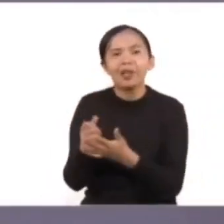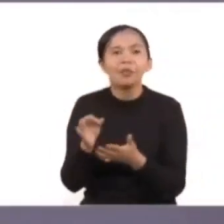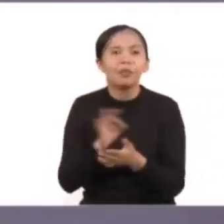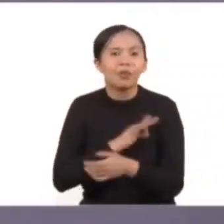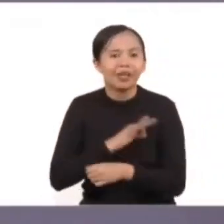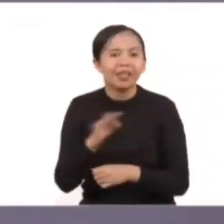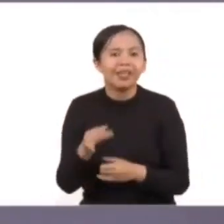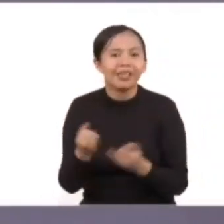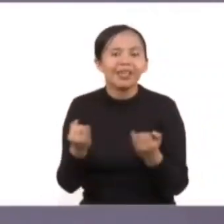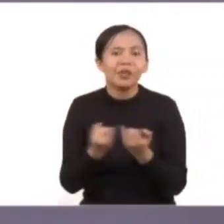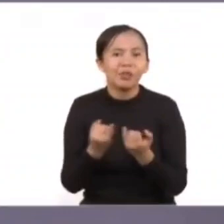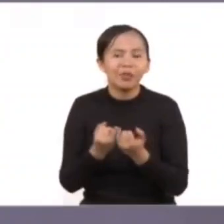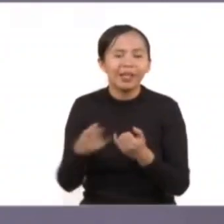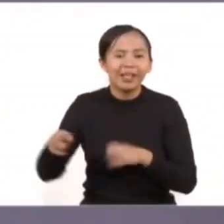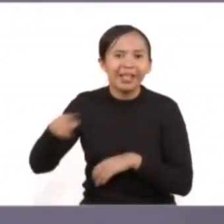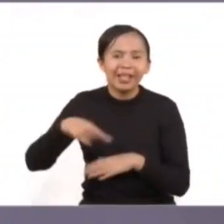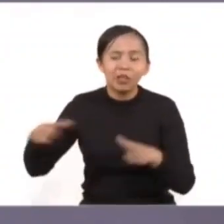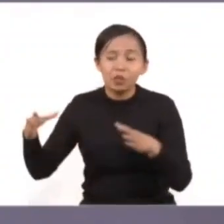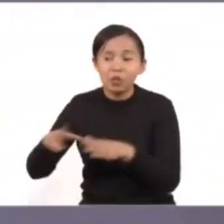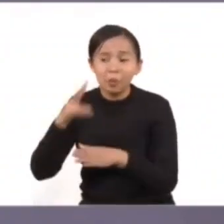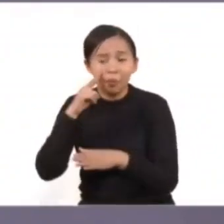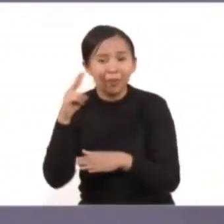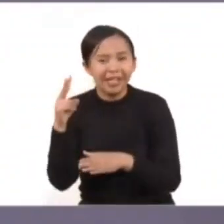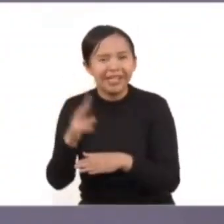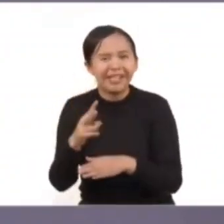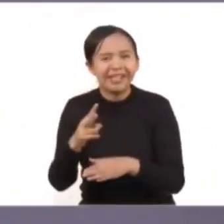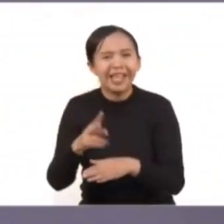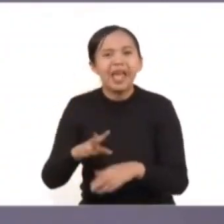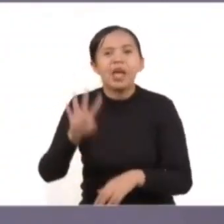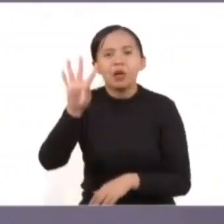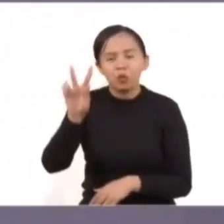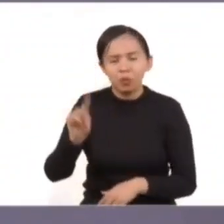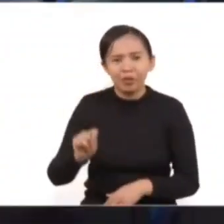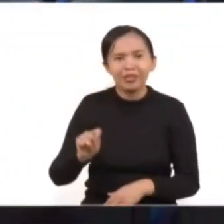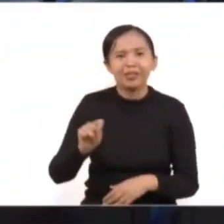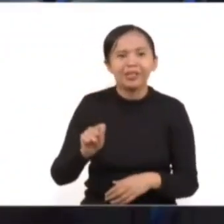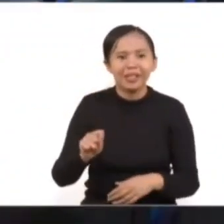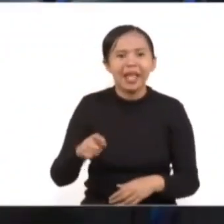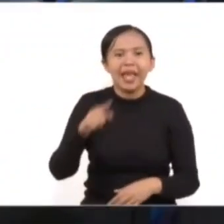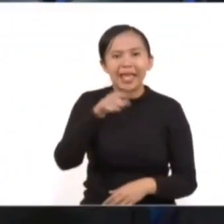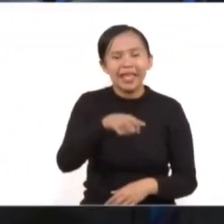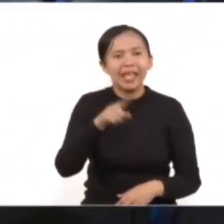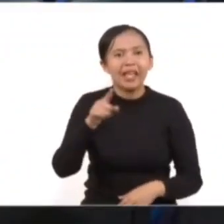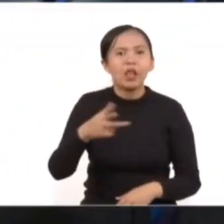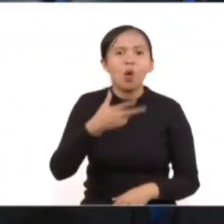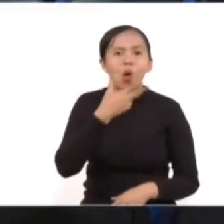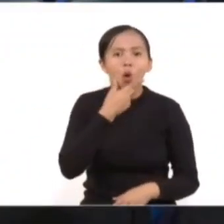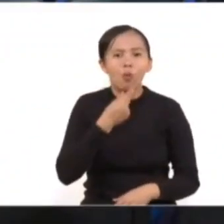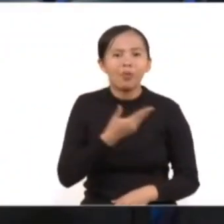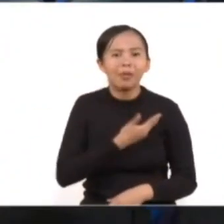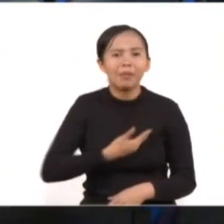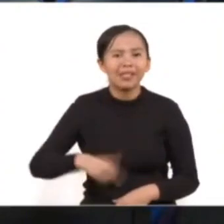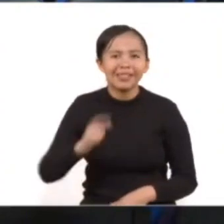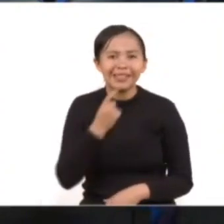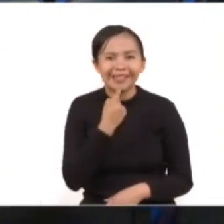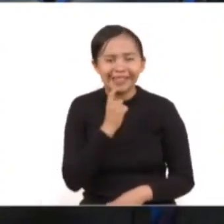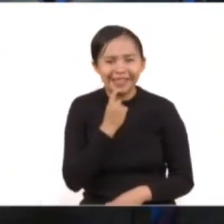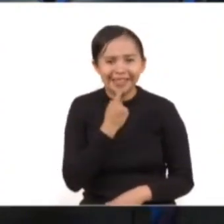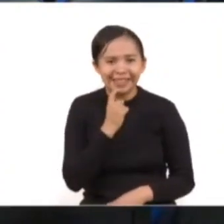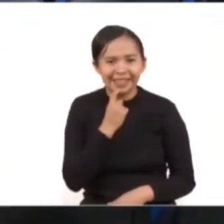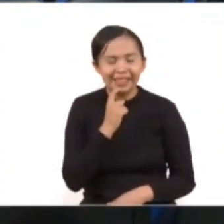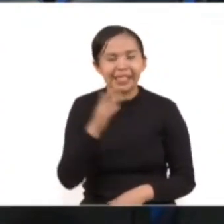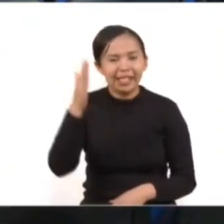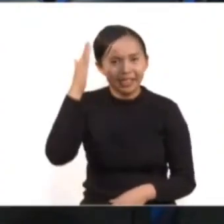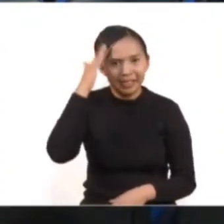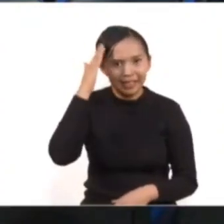viviendo esta extraordinaria revolución llamada la Cuarta Transformación que encabeza nuestro querido presidente Andrés Manuel López